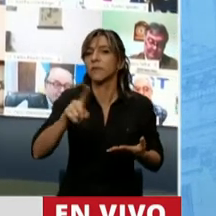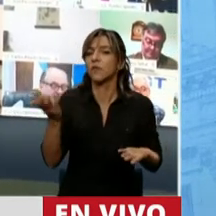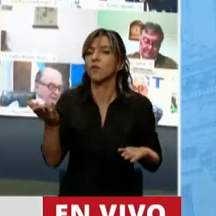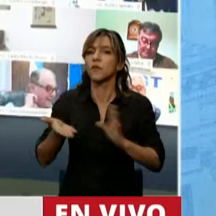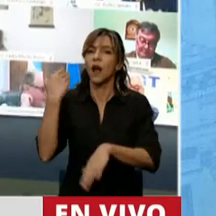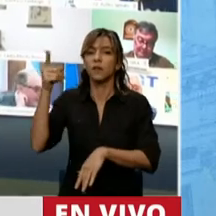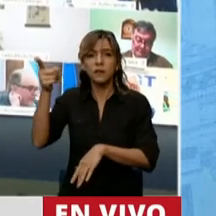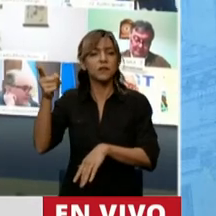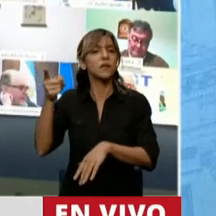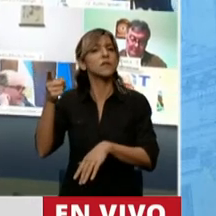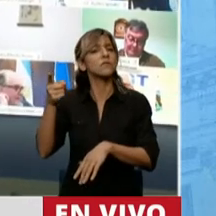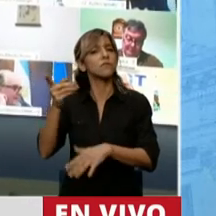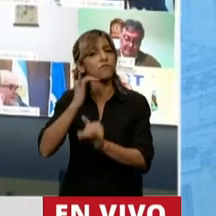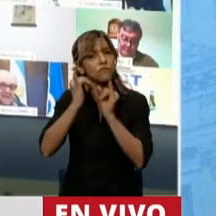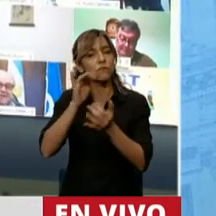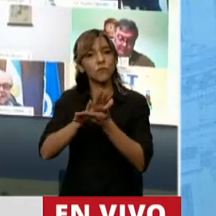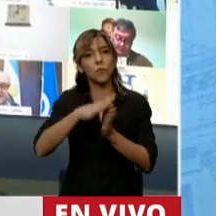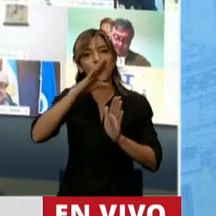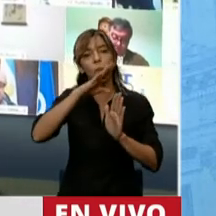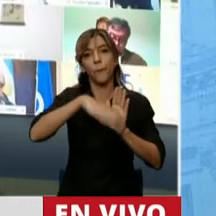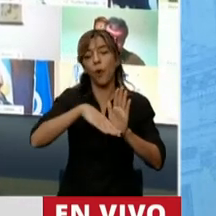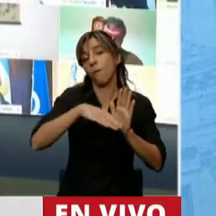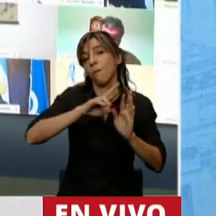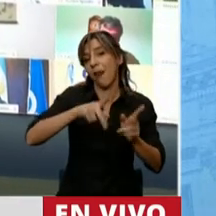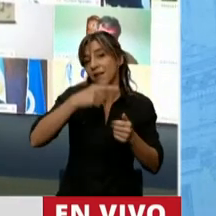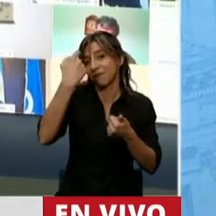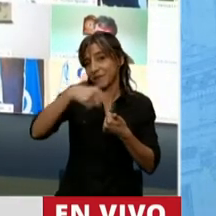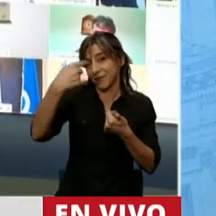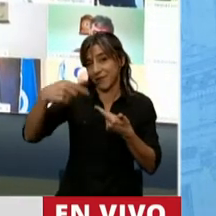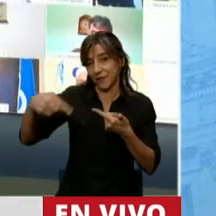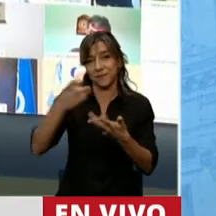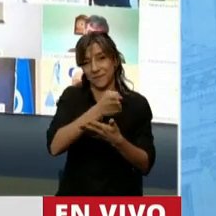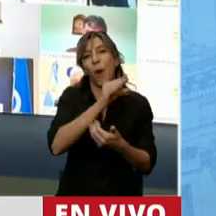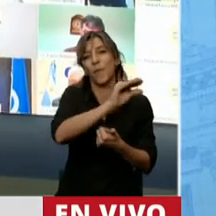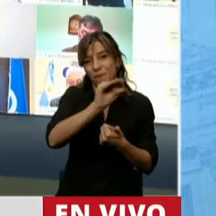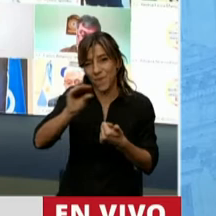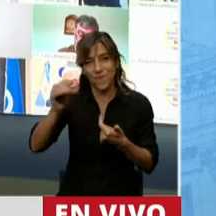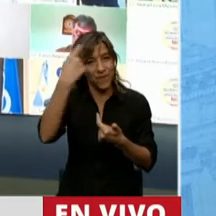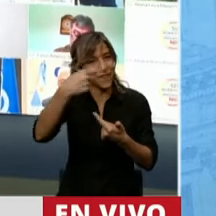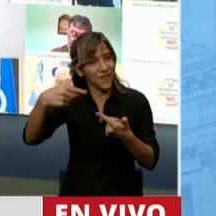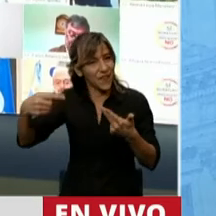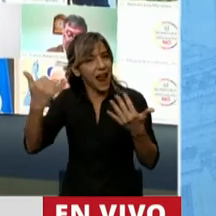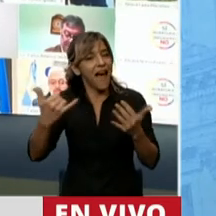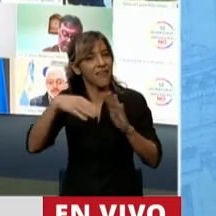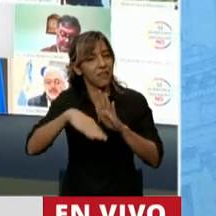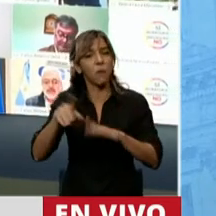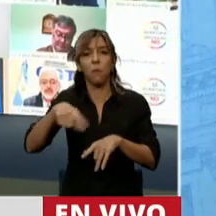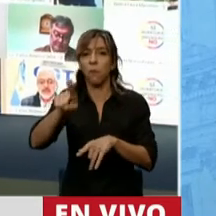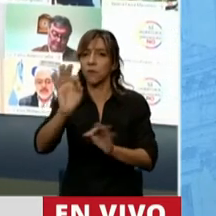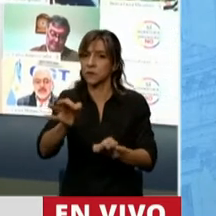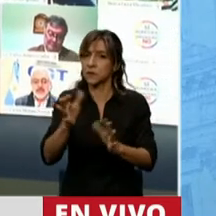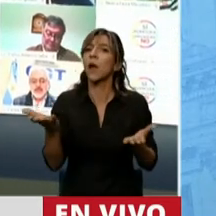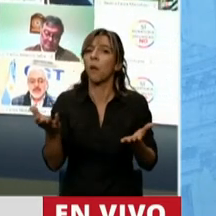planes y es cierto, se han ayudado. Pero usted sabe muy bien que han venido personas que tienen doble nacionalidad